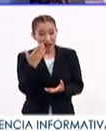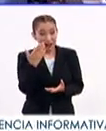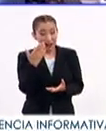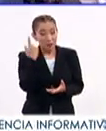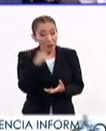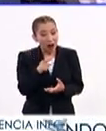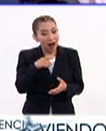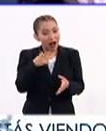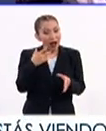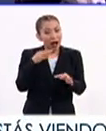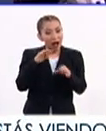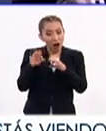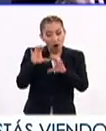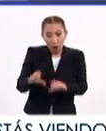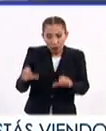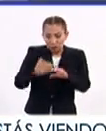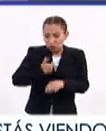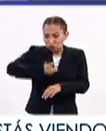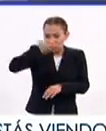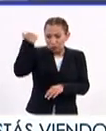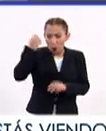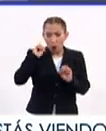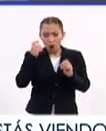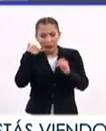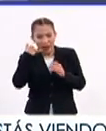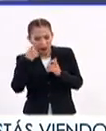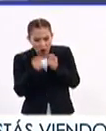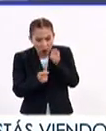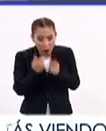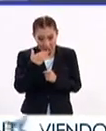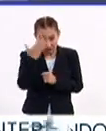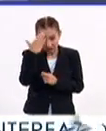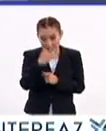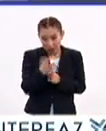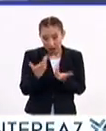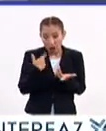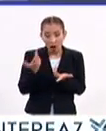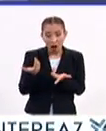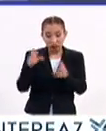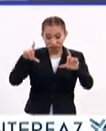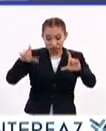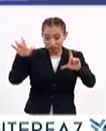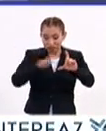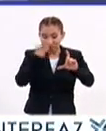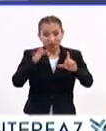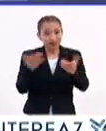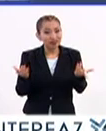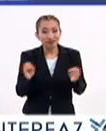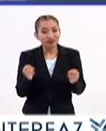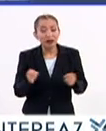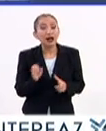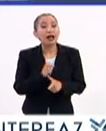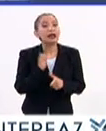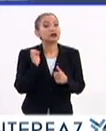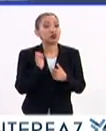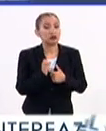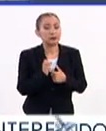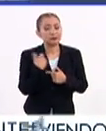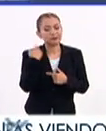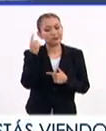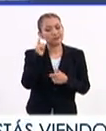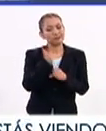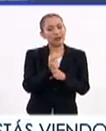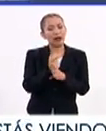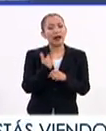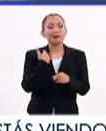trabajar con las computadoras, con los teléfonos, con los dispositivos móviles. Y entonces nos